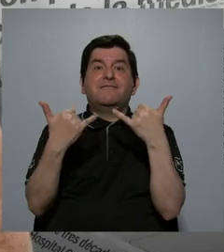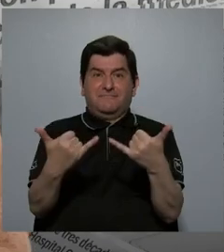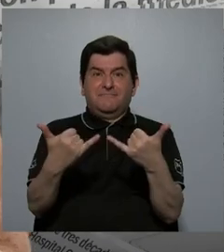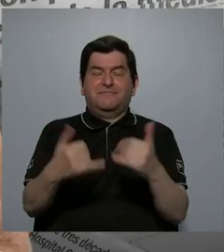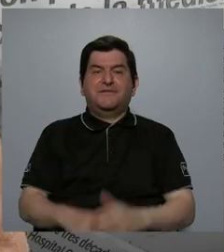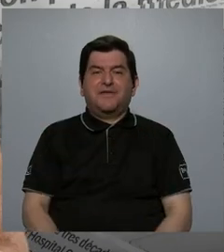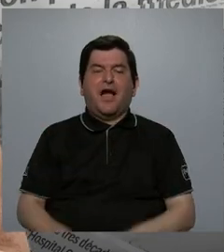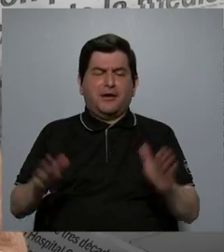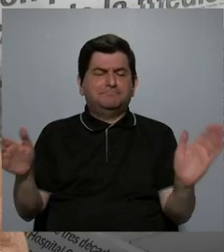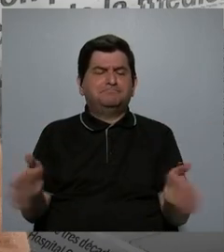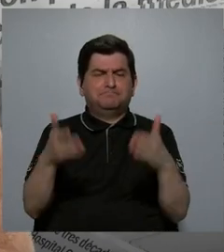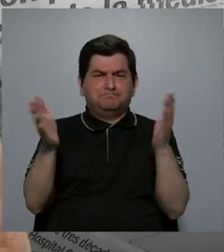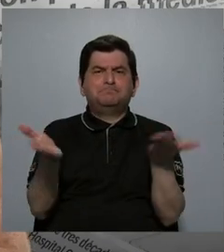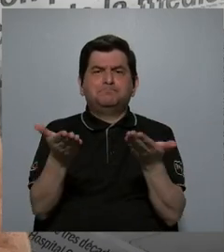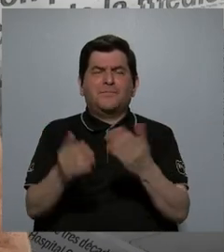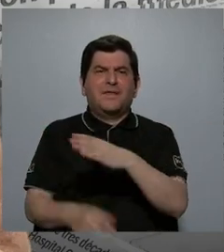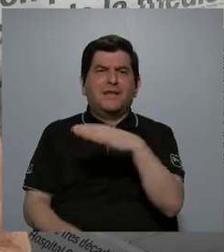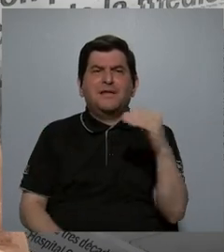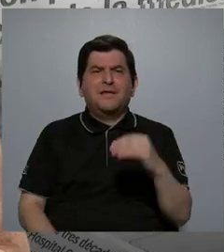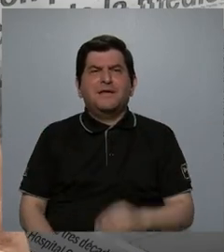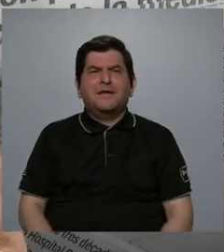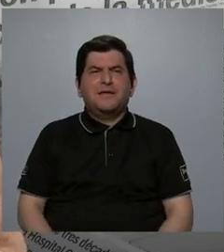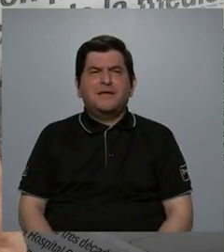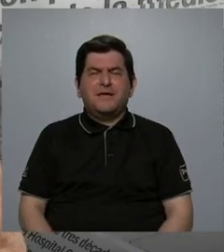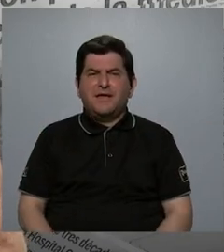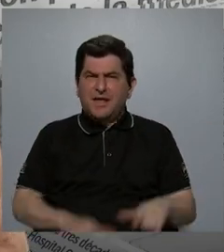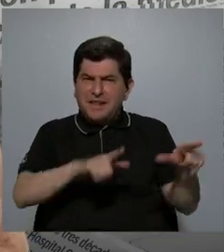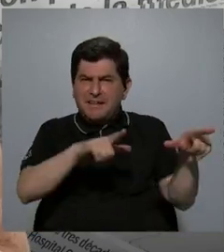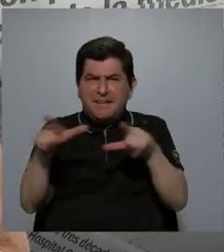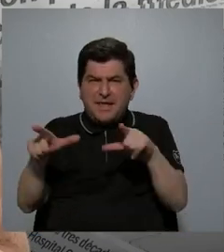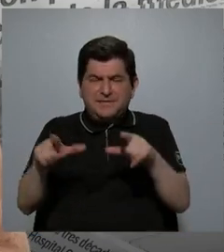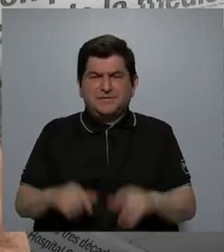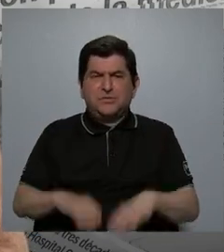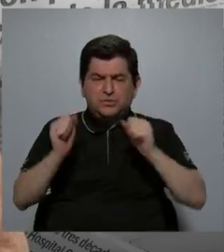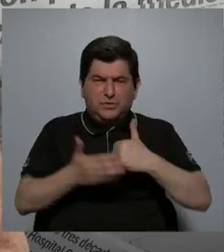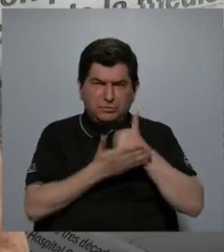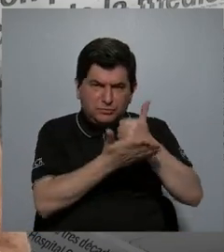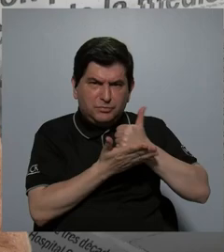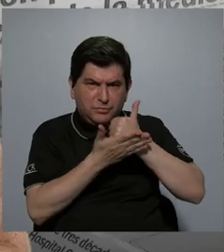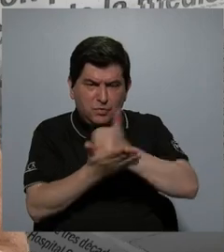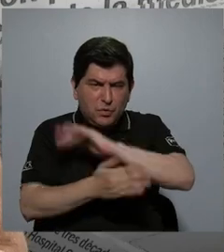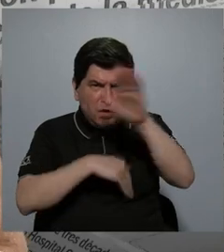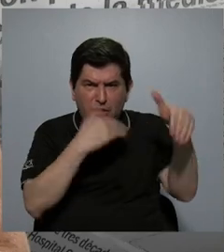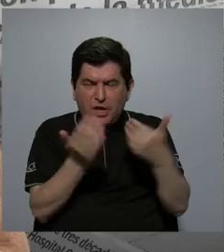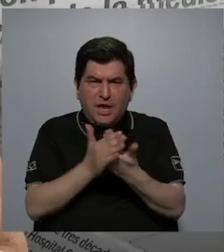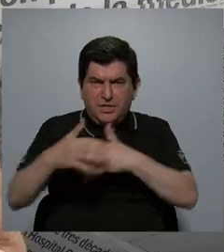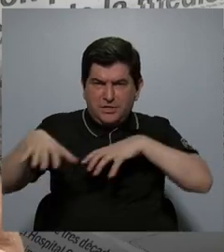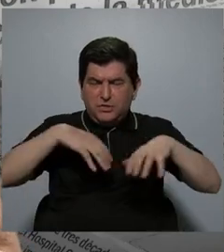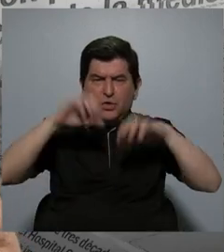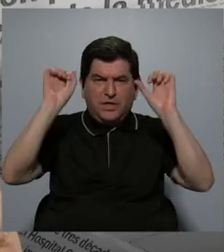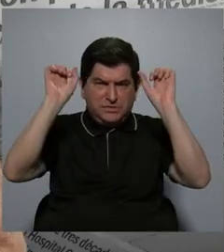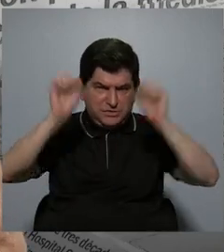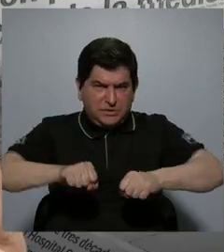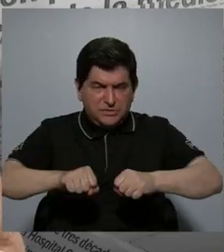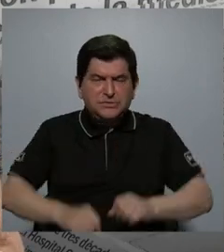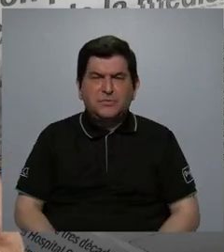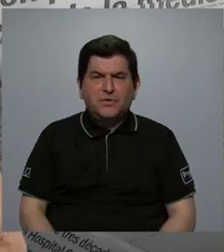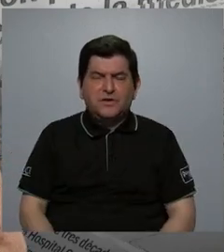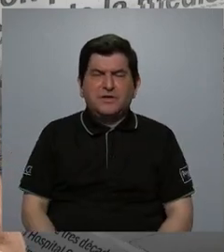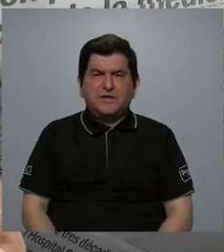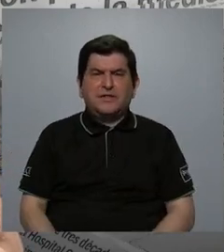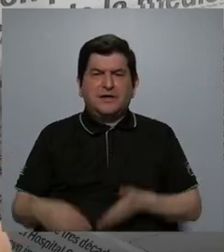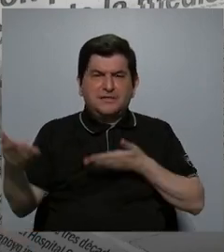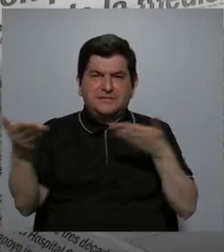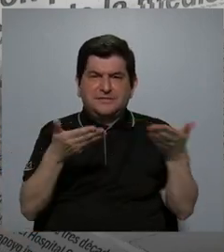motivados y, de alguna manera, más predispuestos a colaborar en todas las acciones que se ponen, de alguna